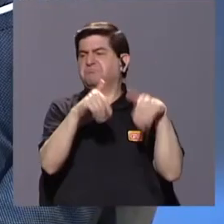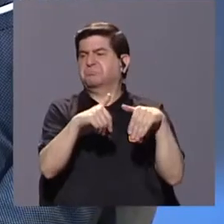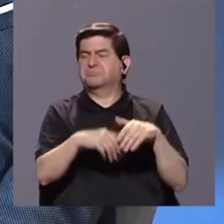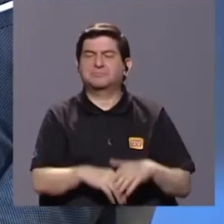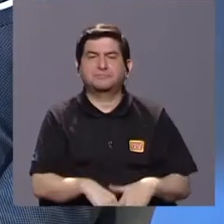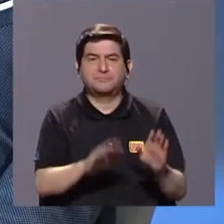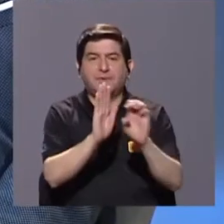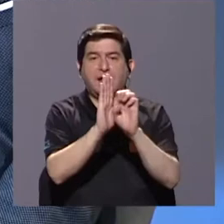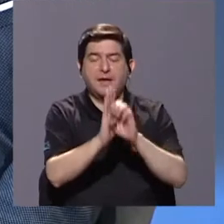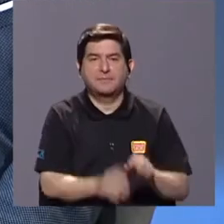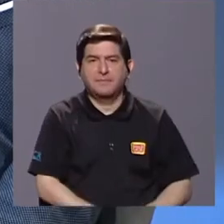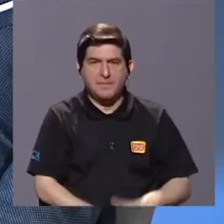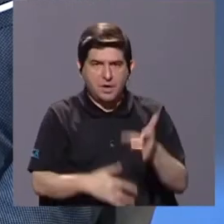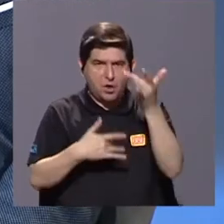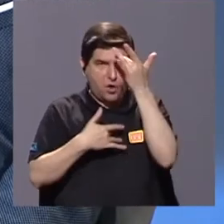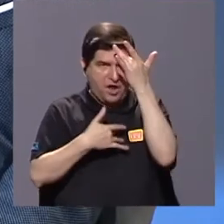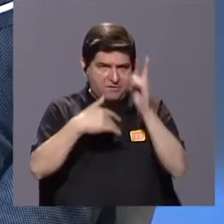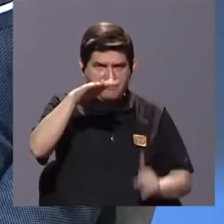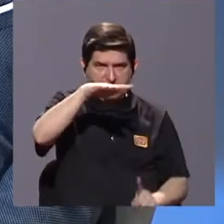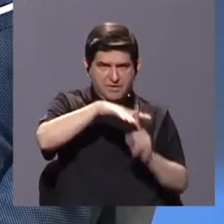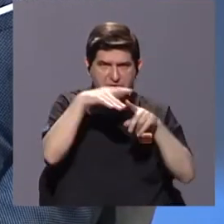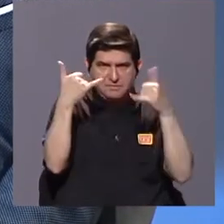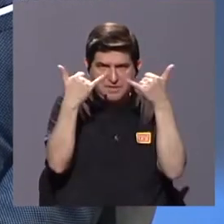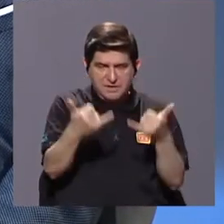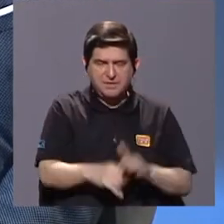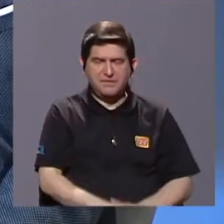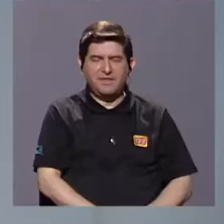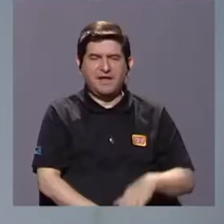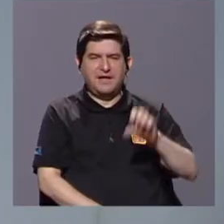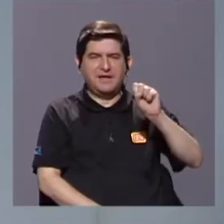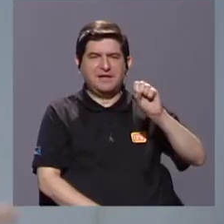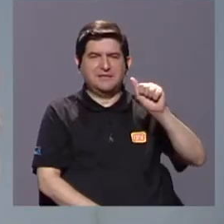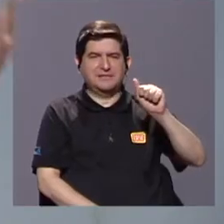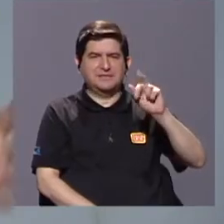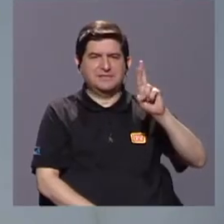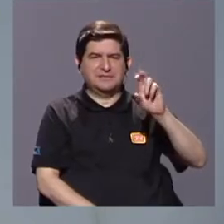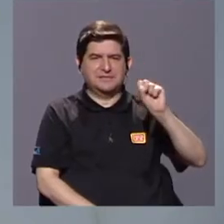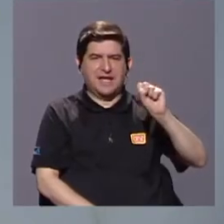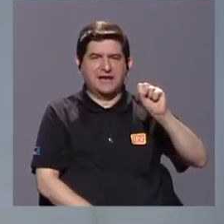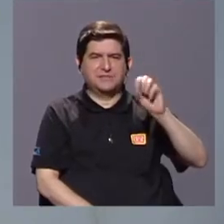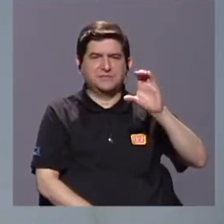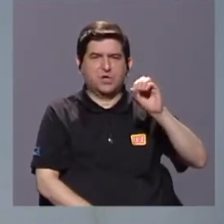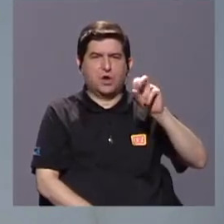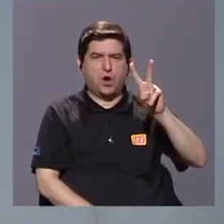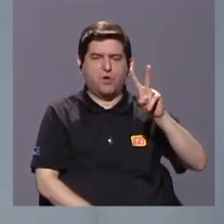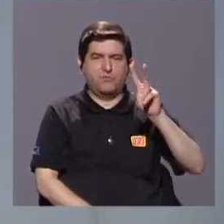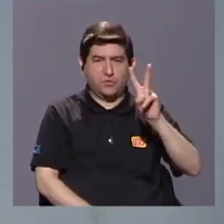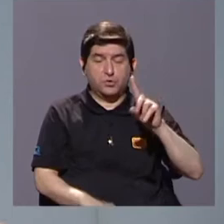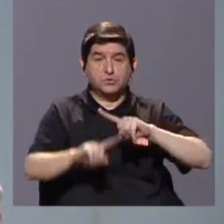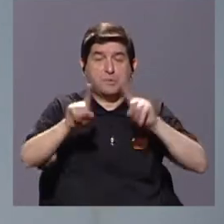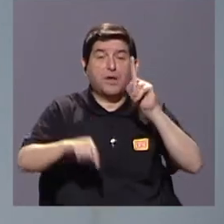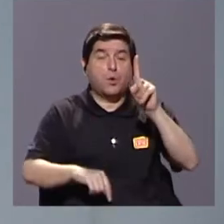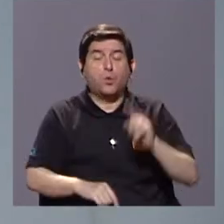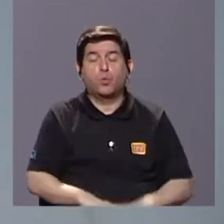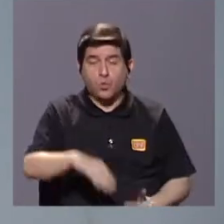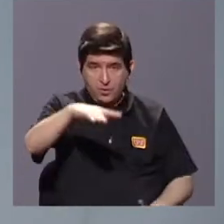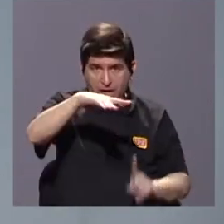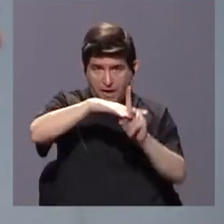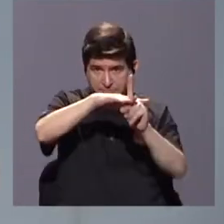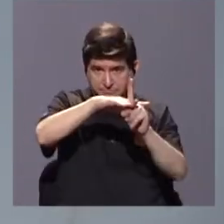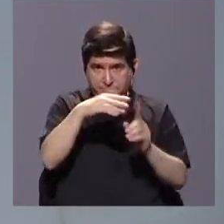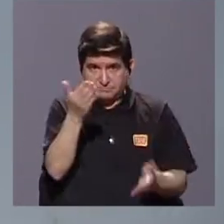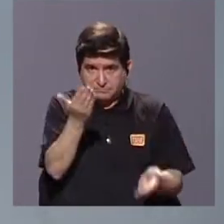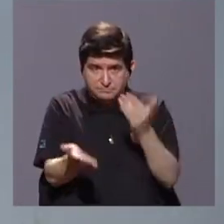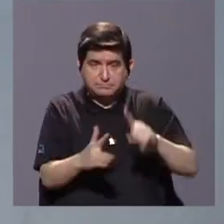Por ejemplo, una enfermedad emergente actual, bueno, es el SARS-CoV-2 a nivel mundial, pero una enfermedad emergente que podría